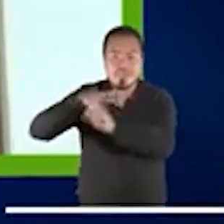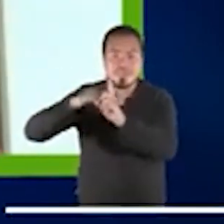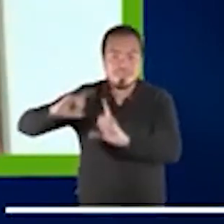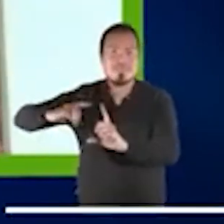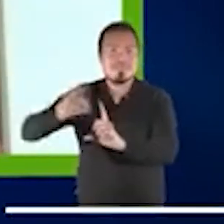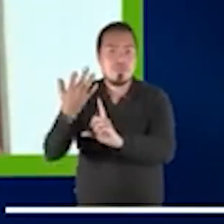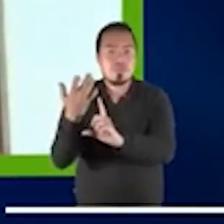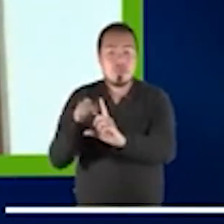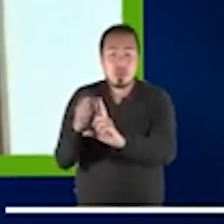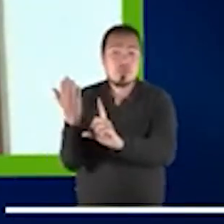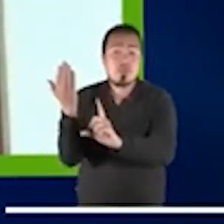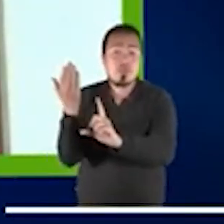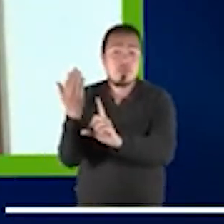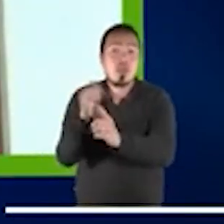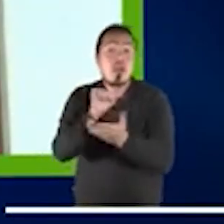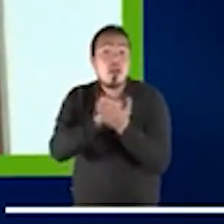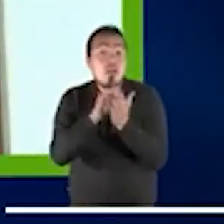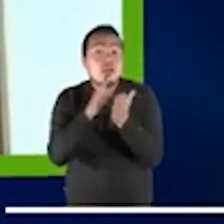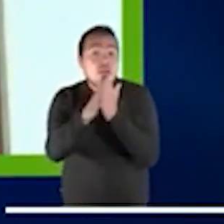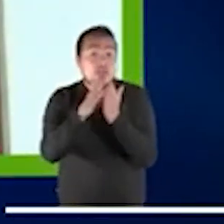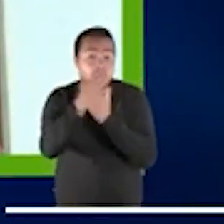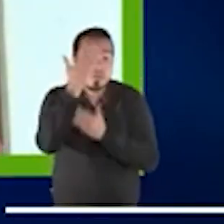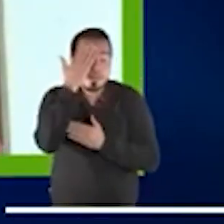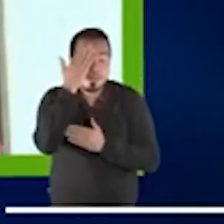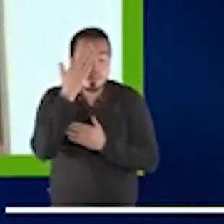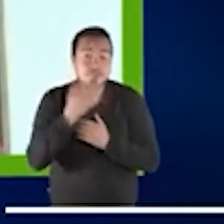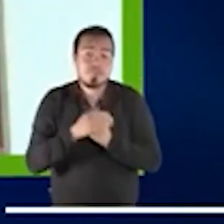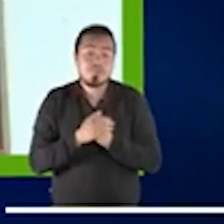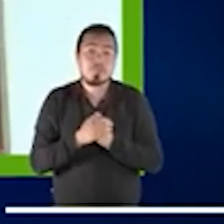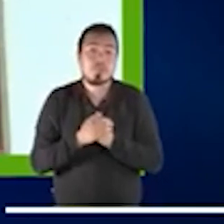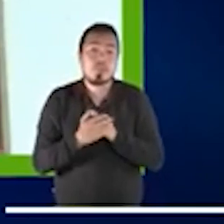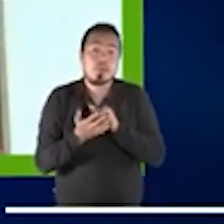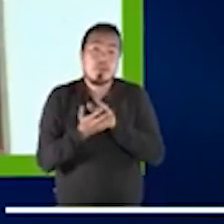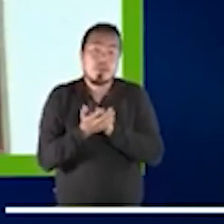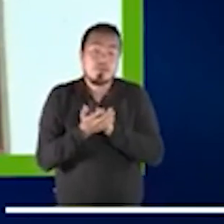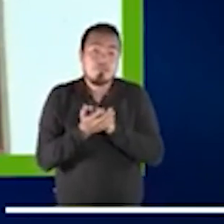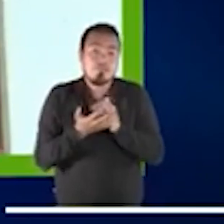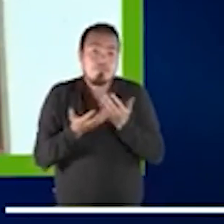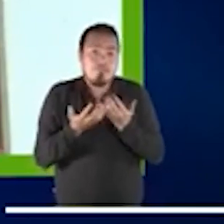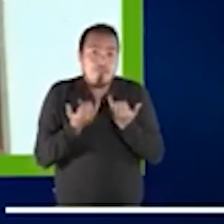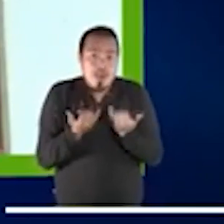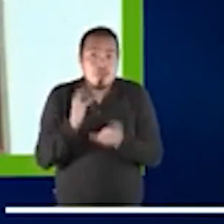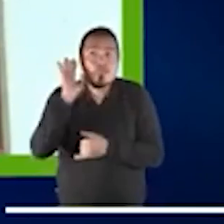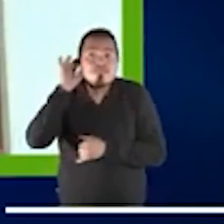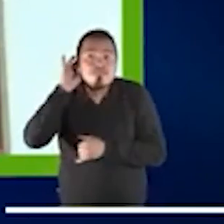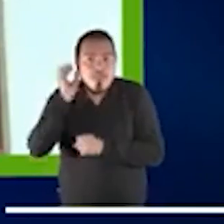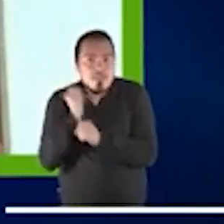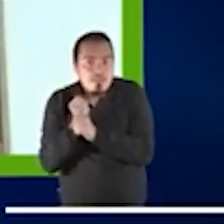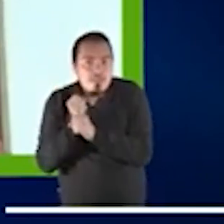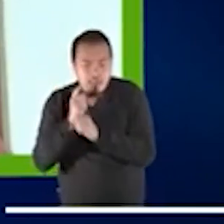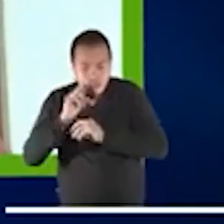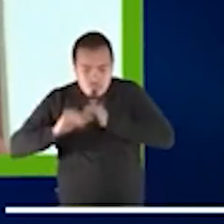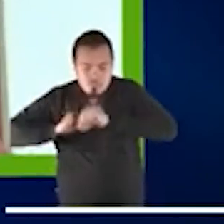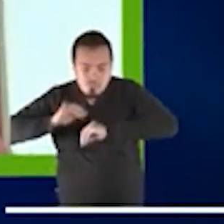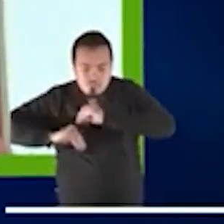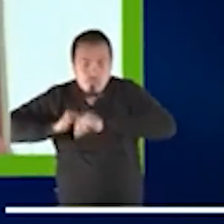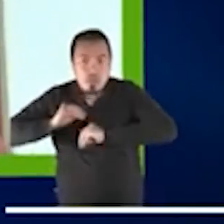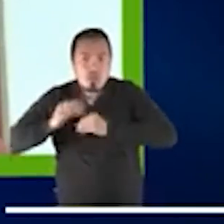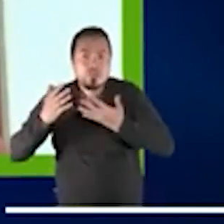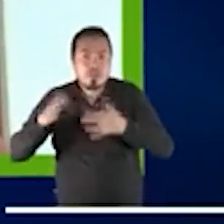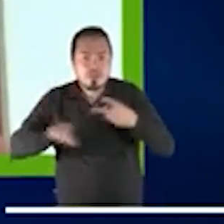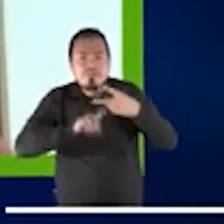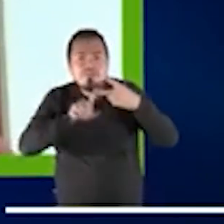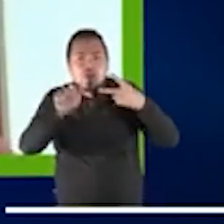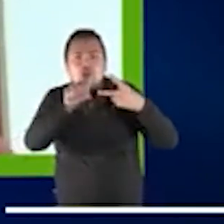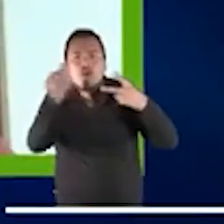hay muchos guidelines para eso y es un trabajo que están haciendo ahora había una segunda